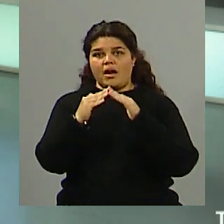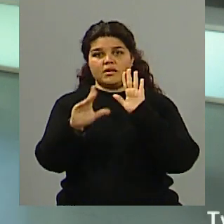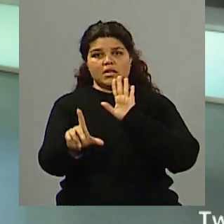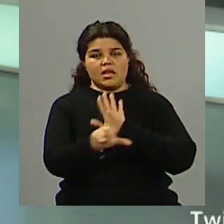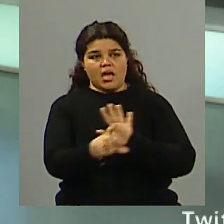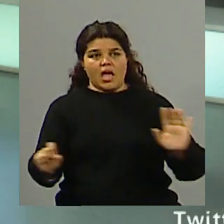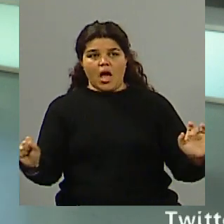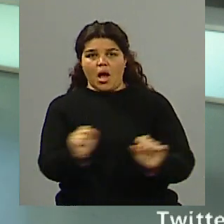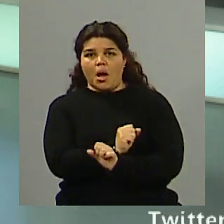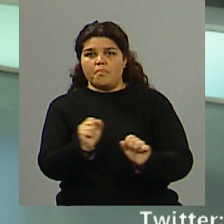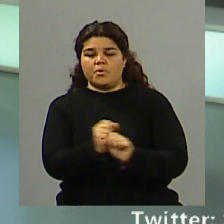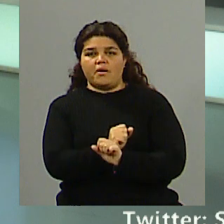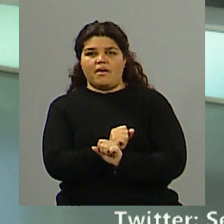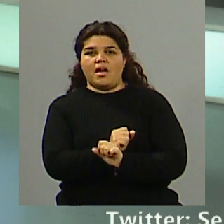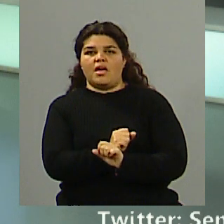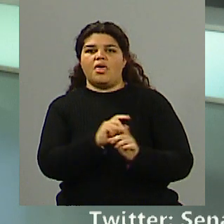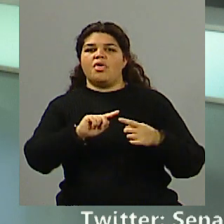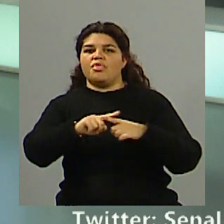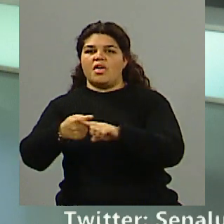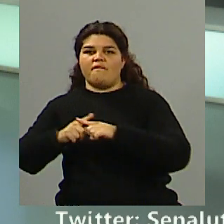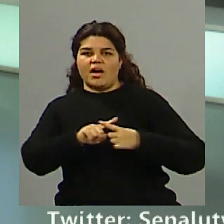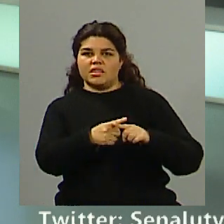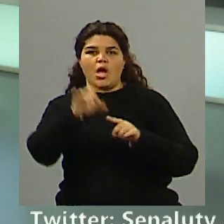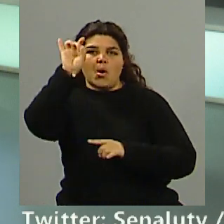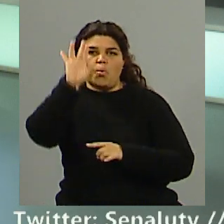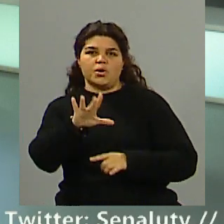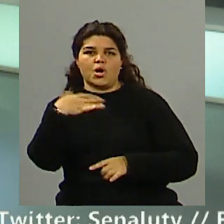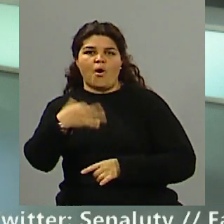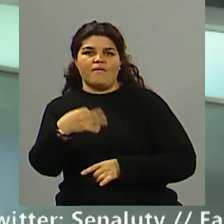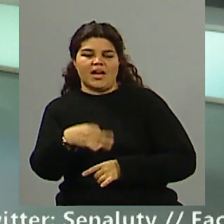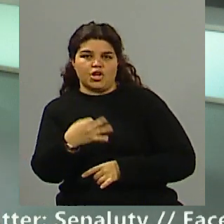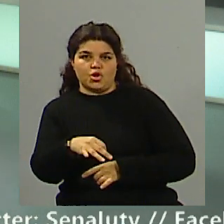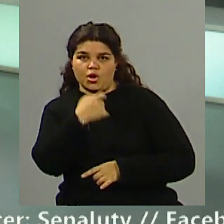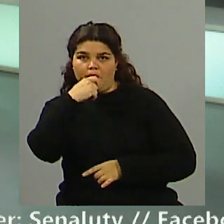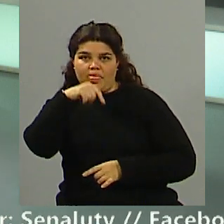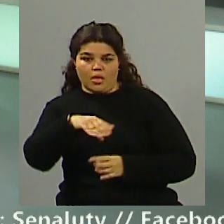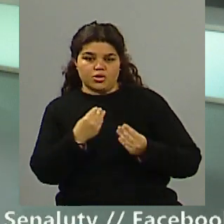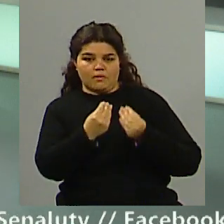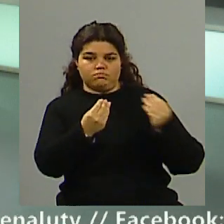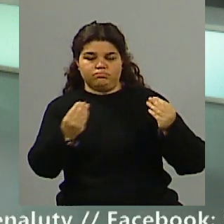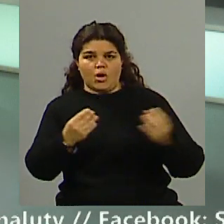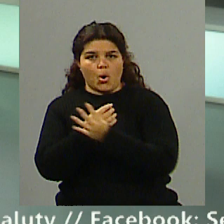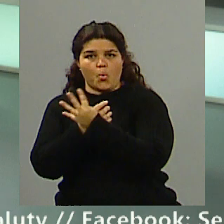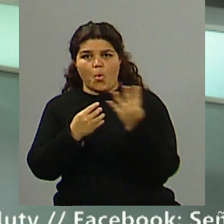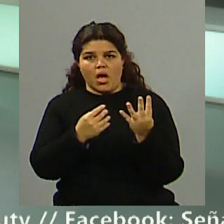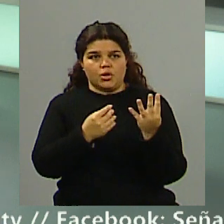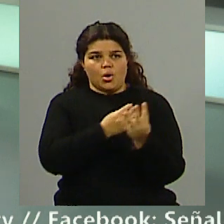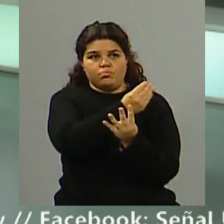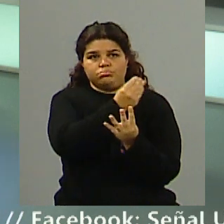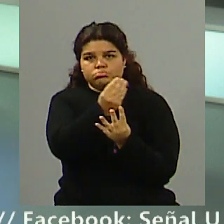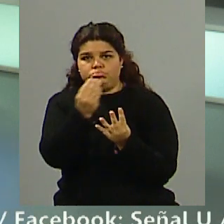la ley del debate único obligatorio de la provincia de Mendoza con los cuatro candidatos para la gobernación